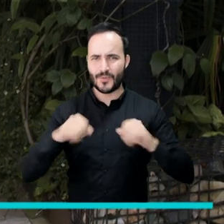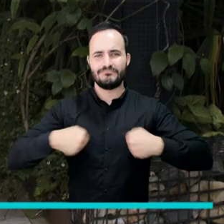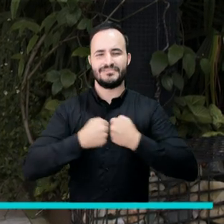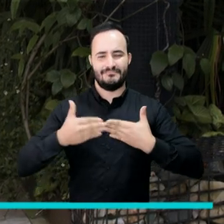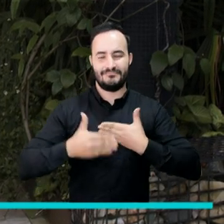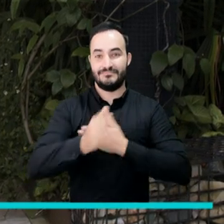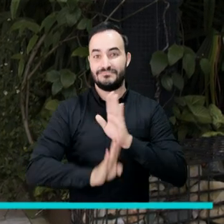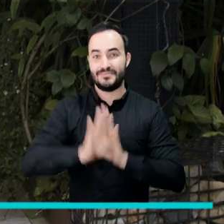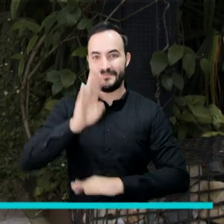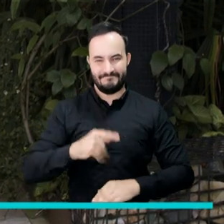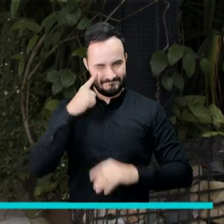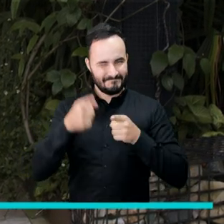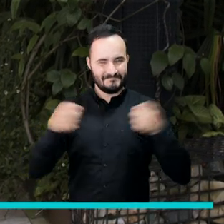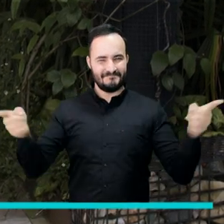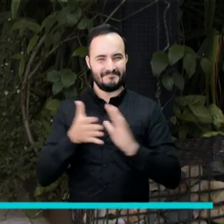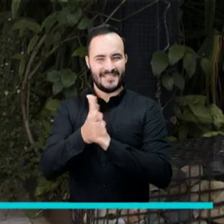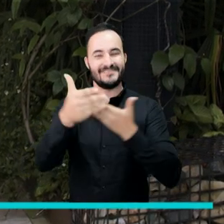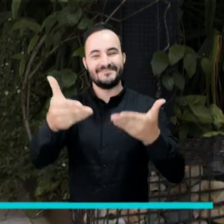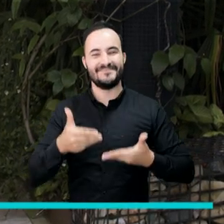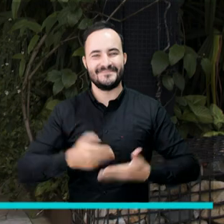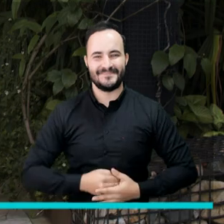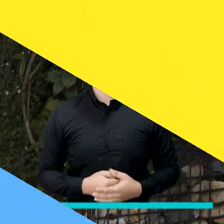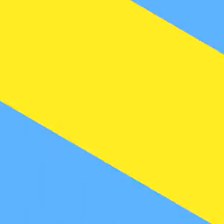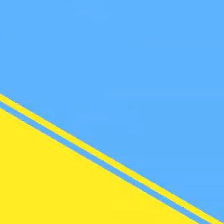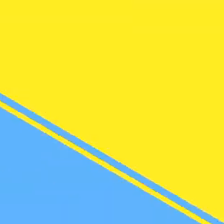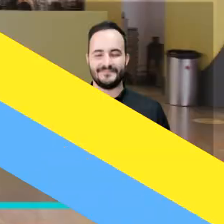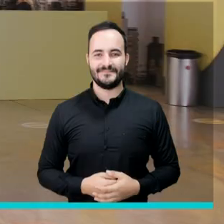están todos los detalles en Medellín Conecta TV. Bienvenidos.